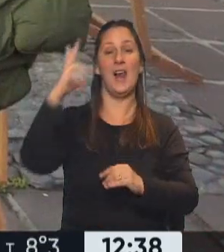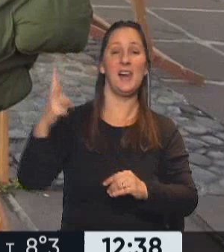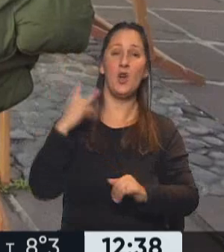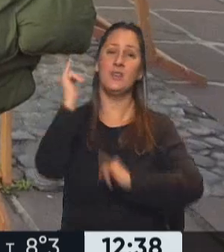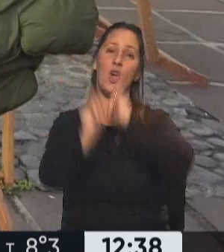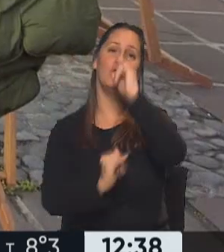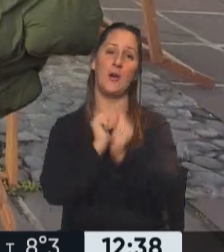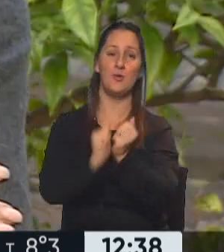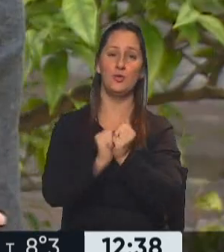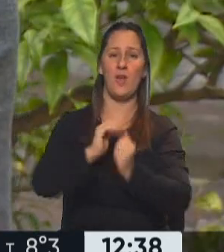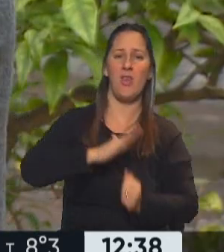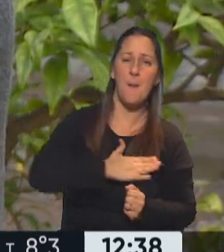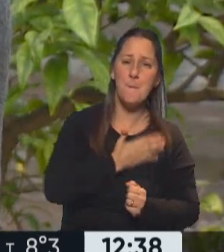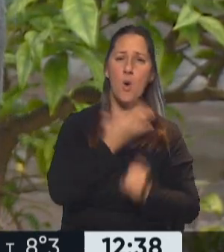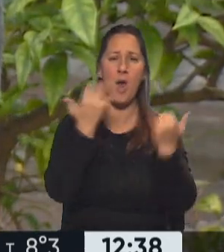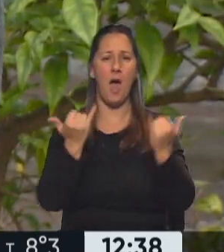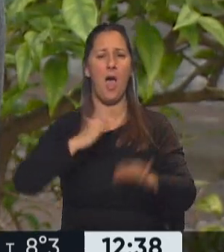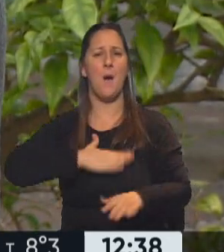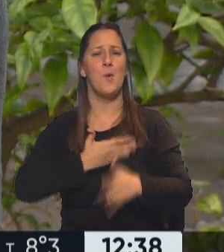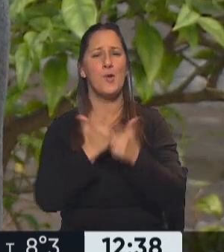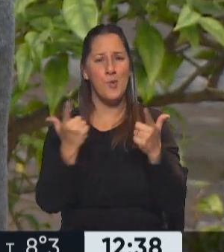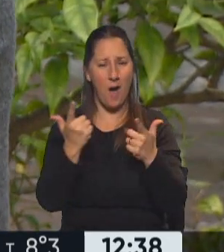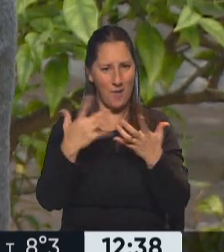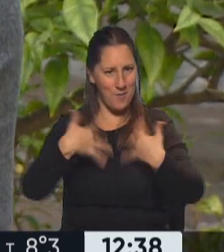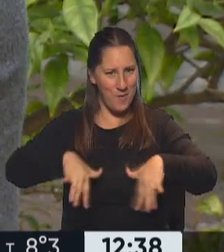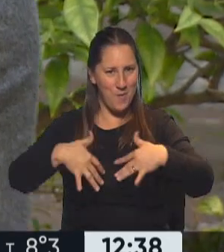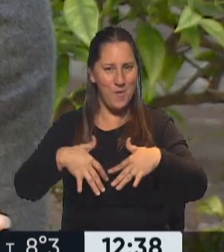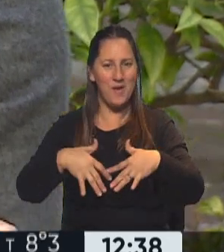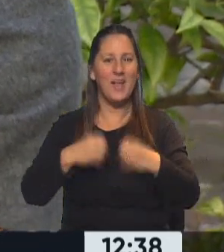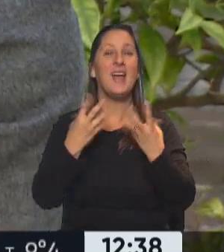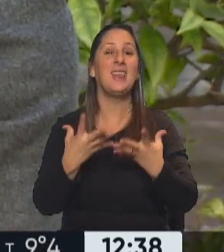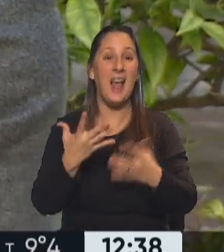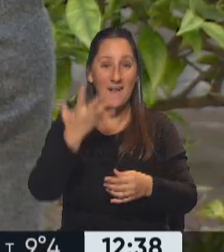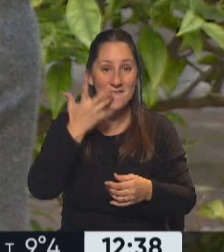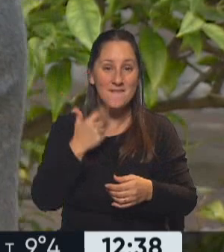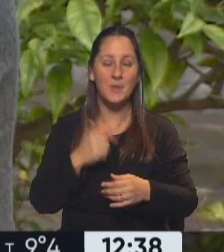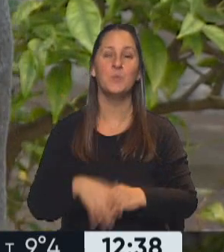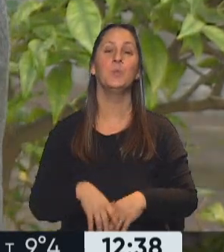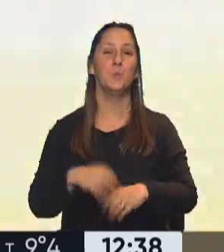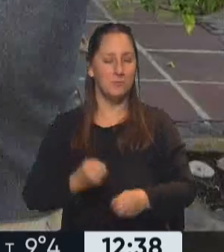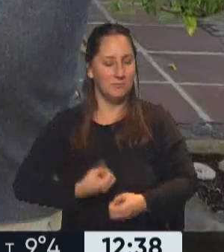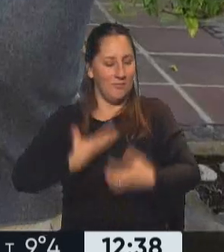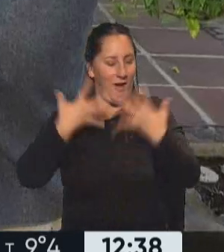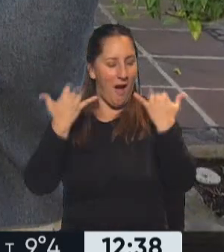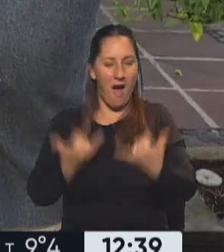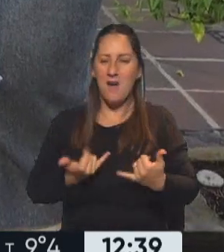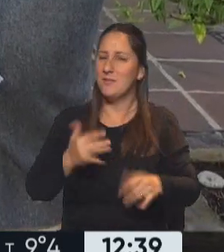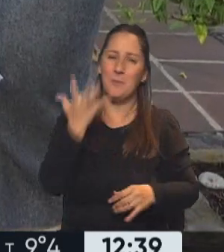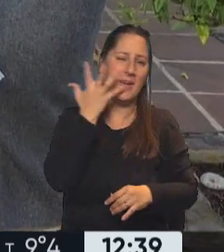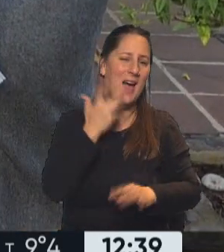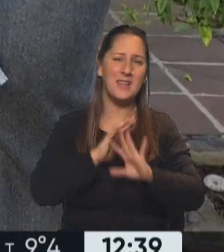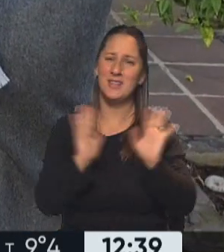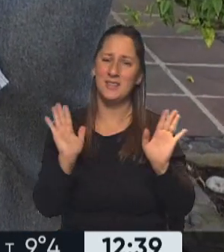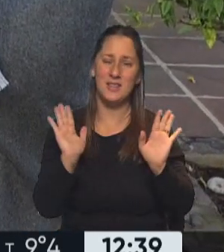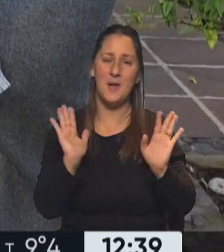amor, de desamor, es tentador. ¿Cómo te viene este papel? Es tentador, inspira, a mí me encanta eso,